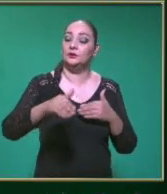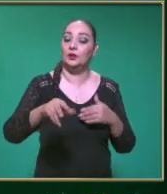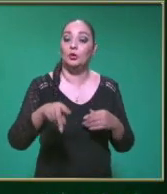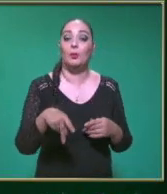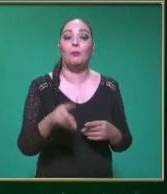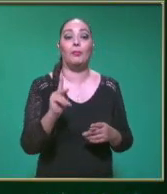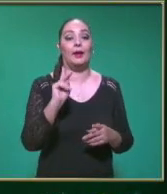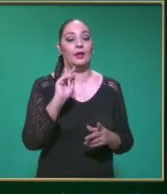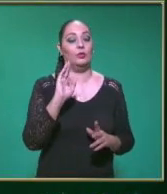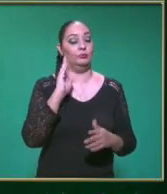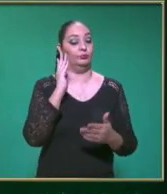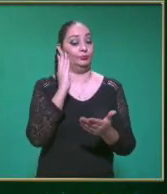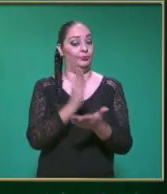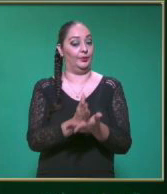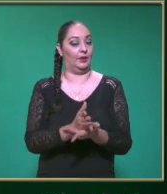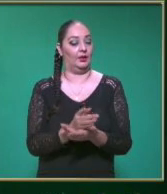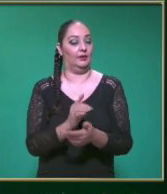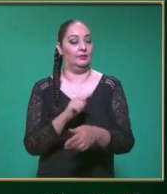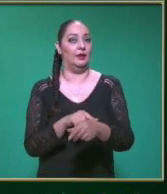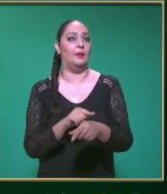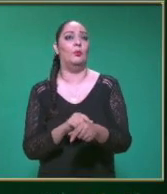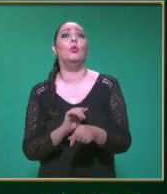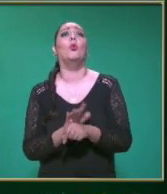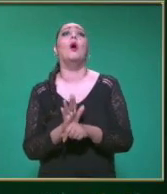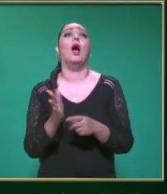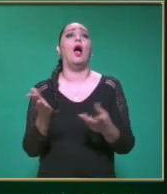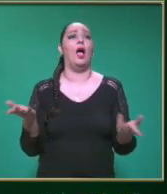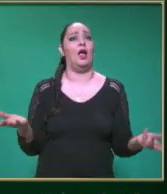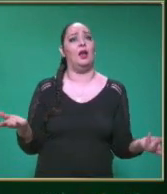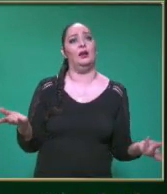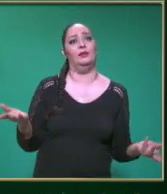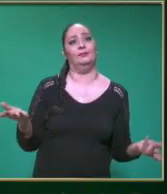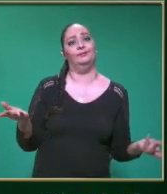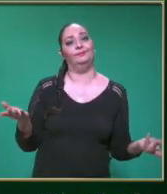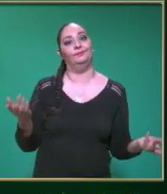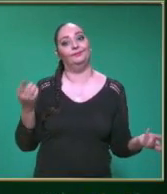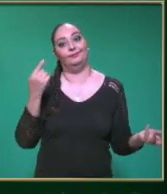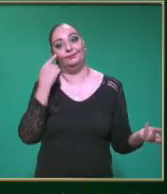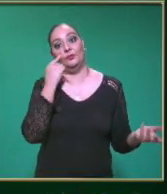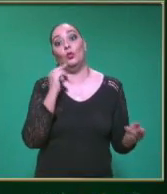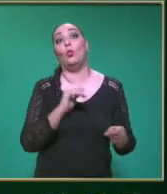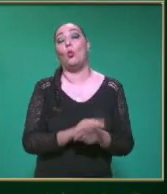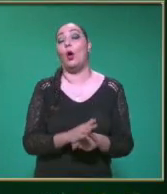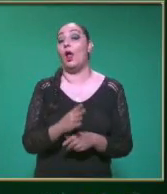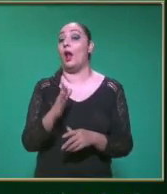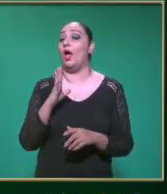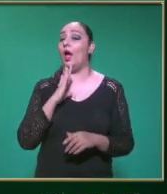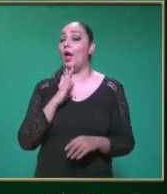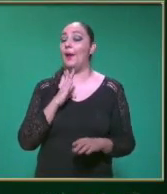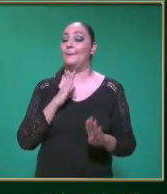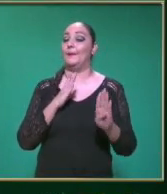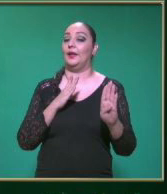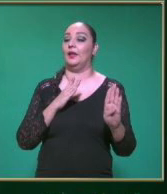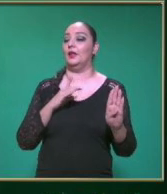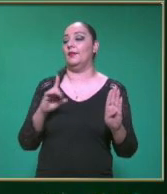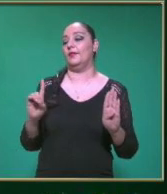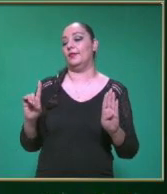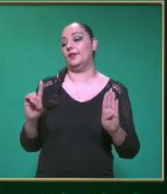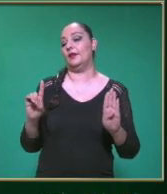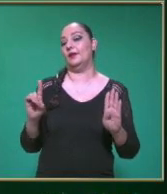cronómetro Se detuvo ¿Cuál vendría siendo Maestro? Pues fíjense En las dos que nos quedan Inciso B y D